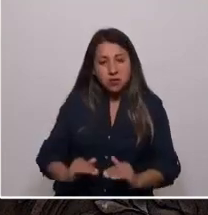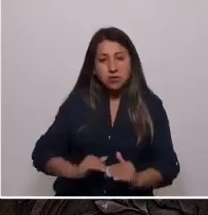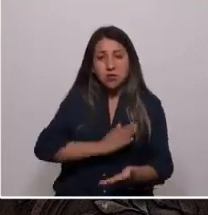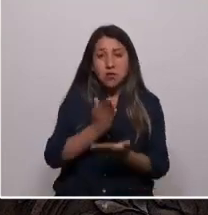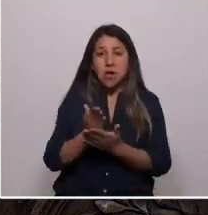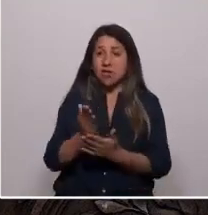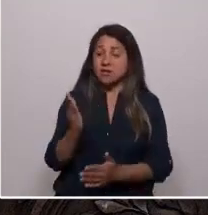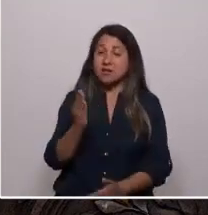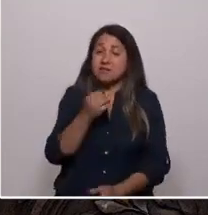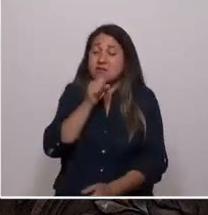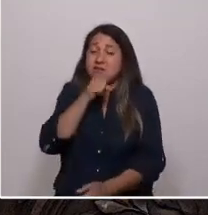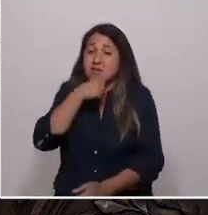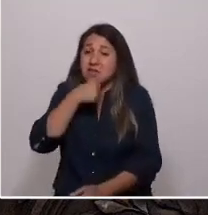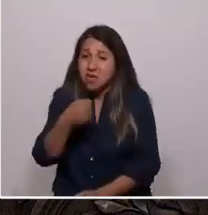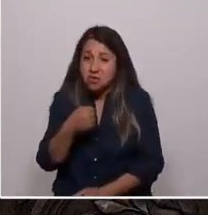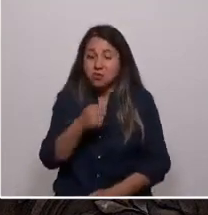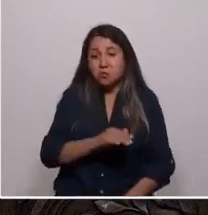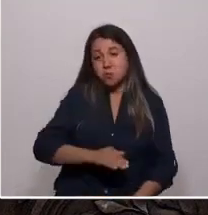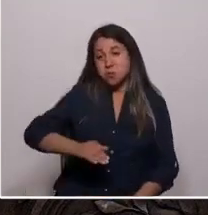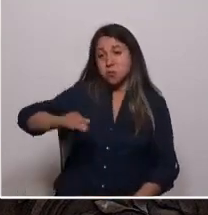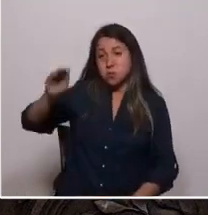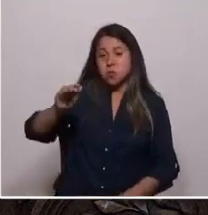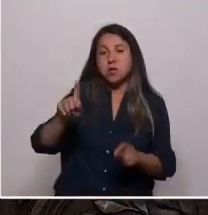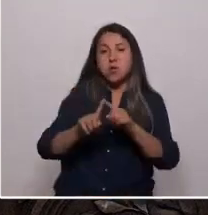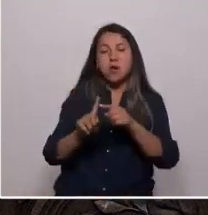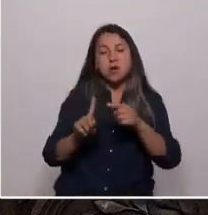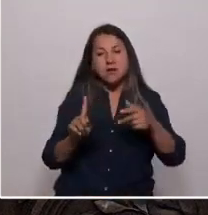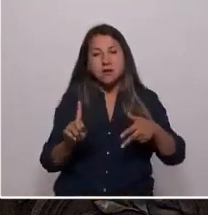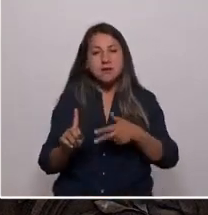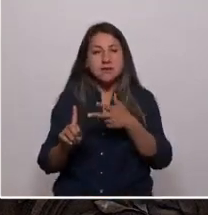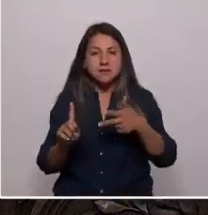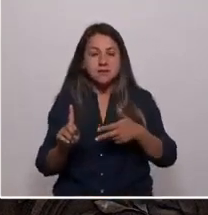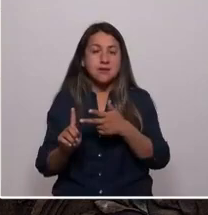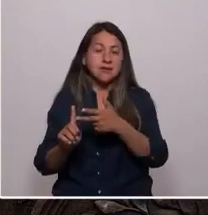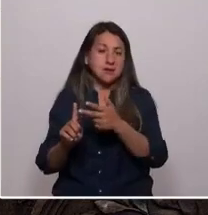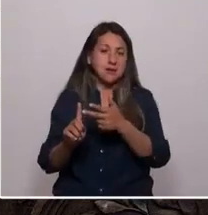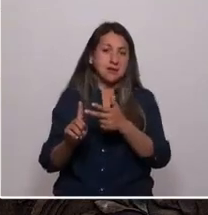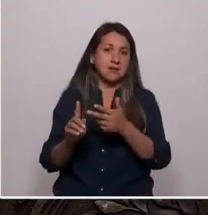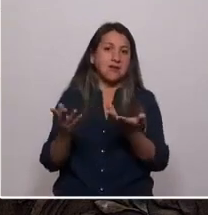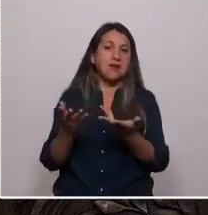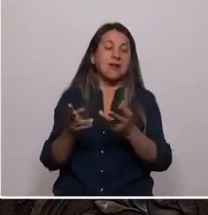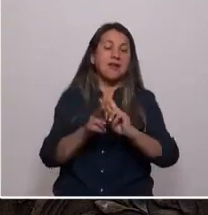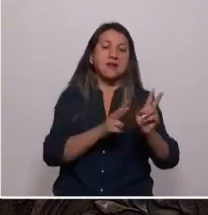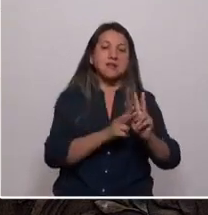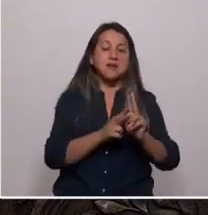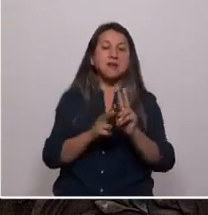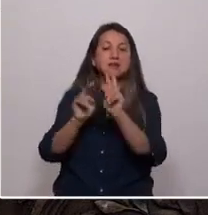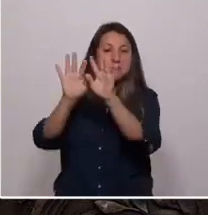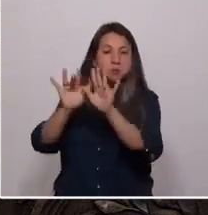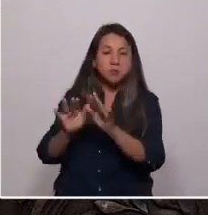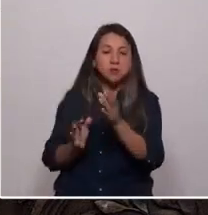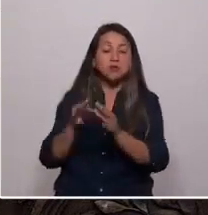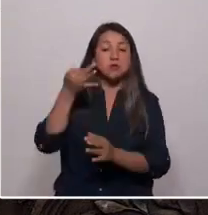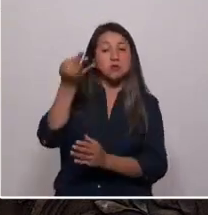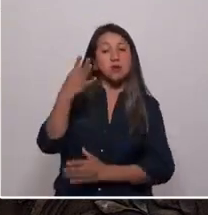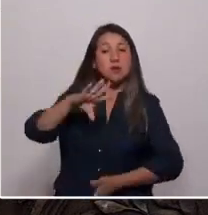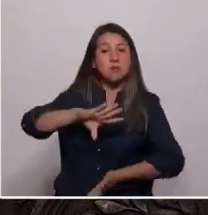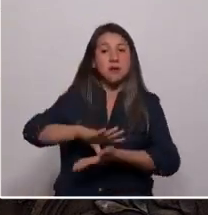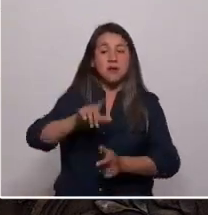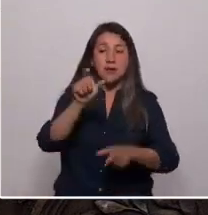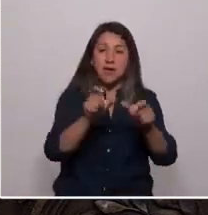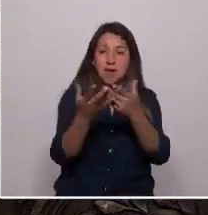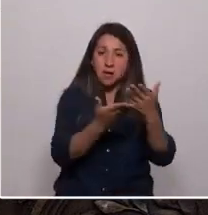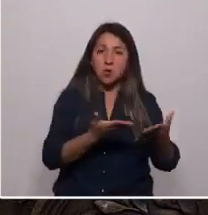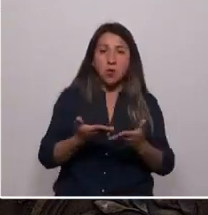de nuestros días, podamos incidir en las decisiones importantes que cimentan el futuro del país, para que los y las estudiantes sean escuchados,